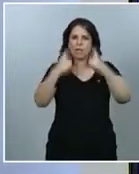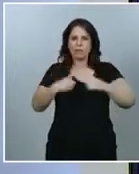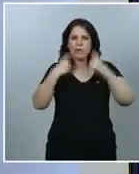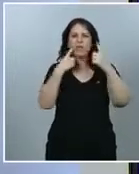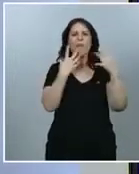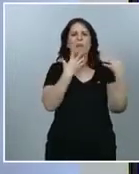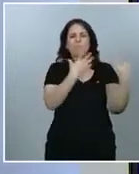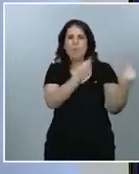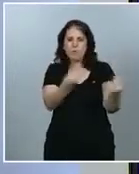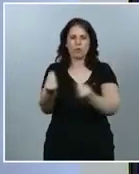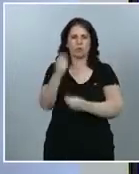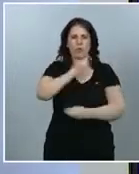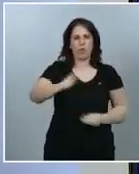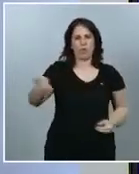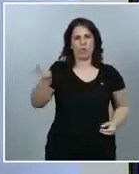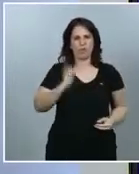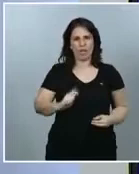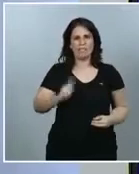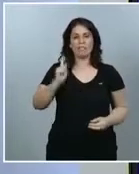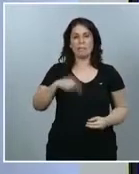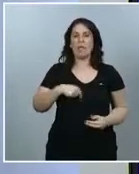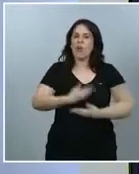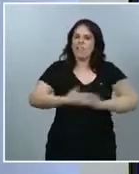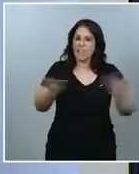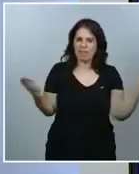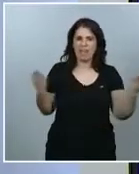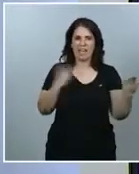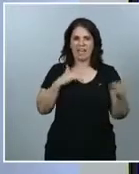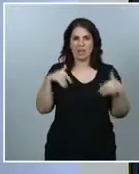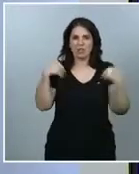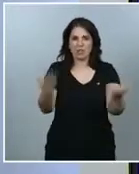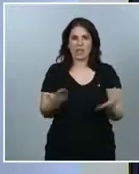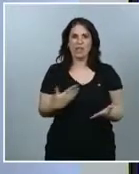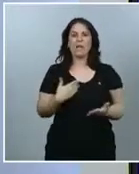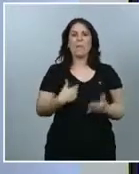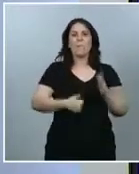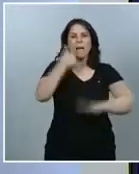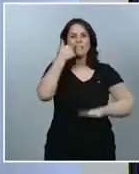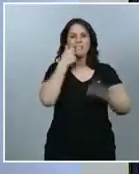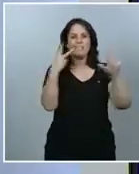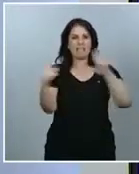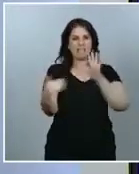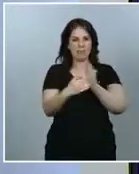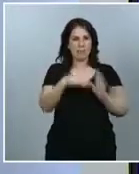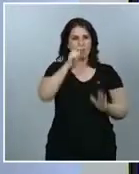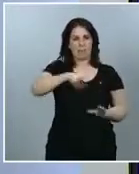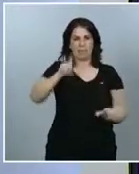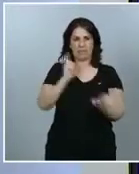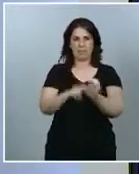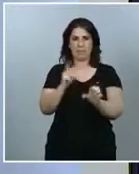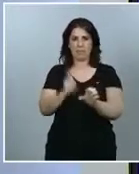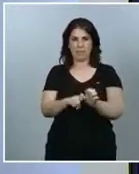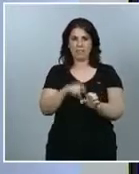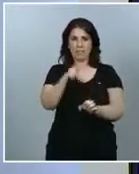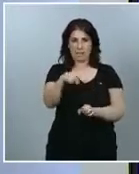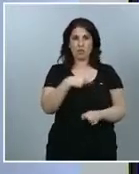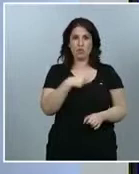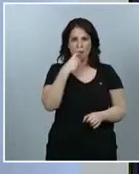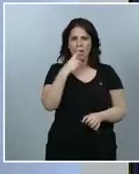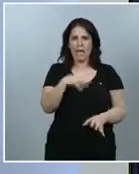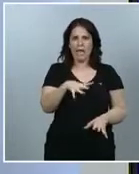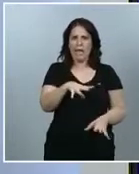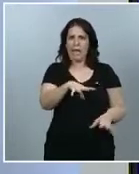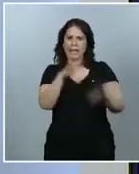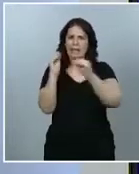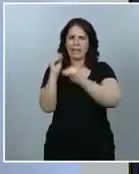y de la confianza y la generosidad de más de 60.000 participantes que han entendido el interés de proporcionar su tiempo,